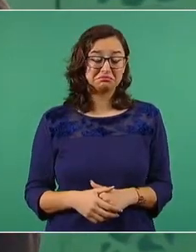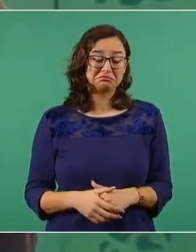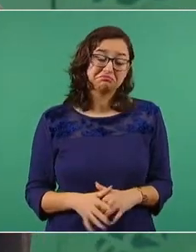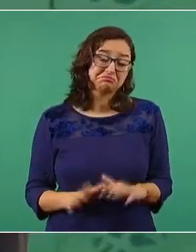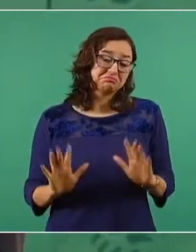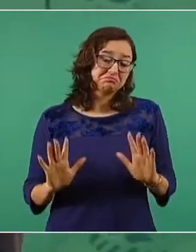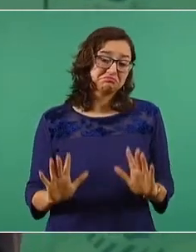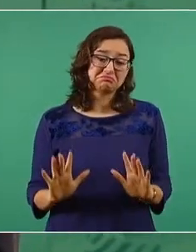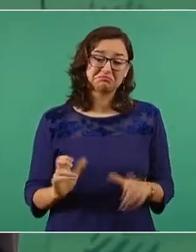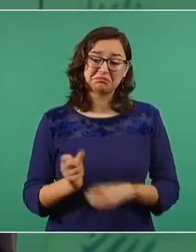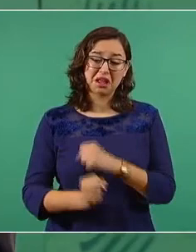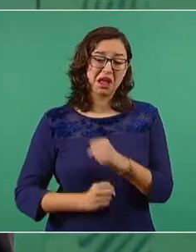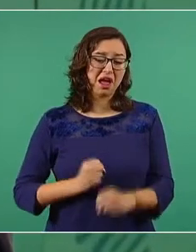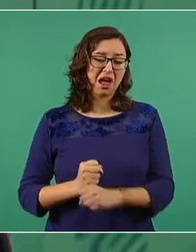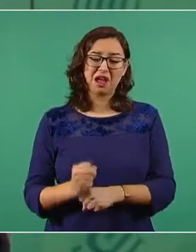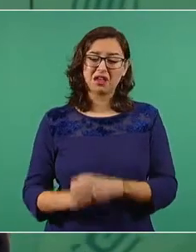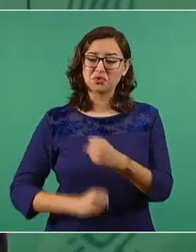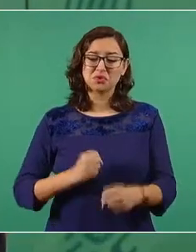muchos años.